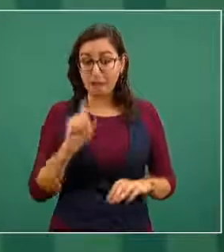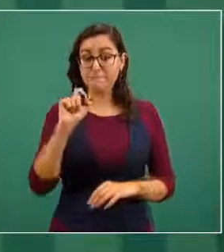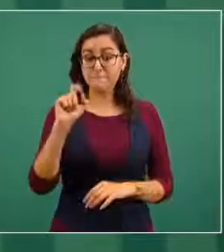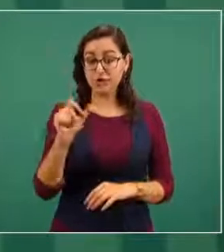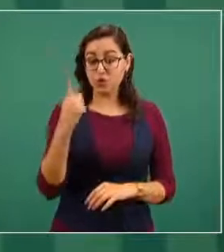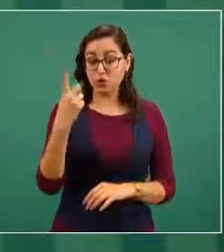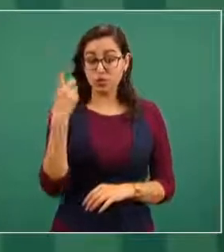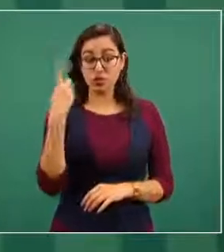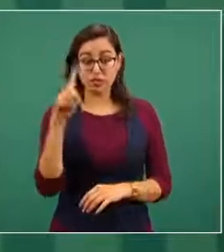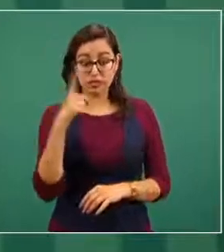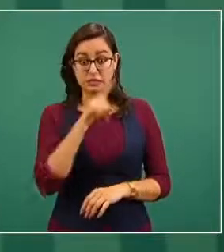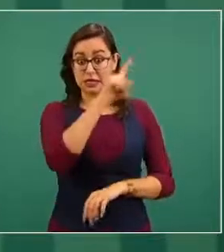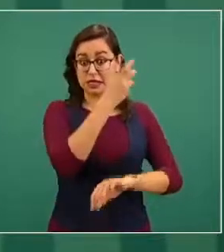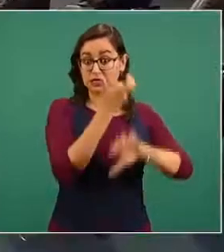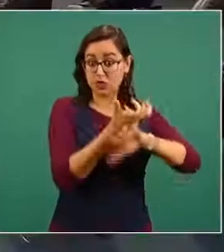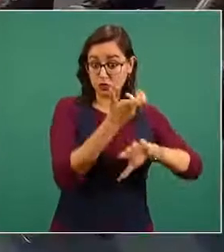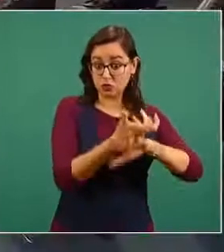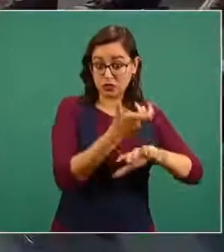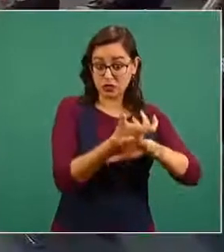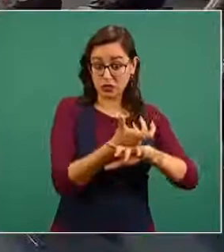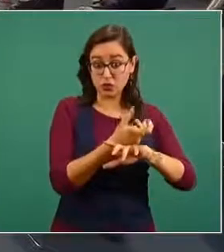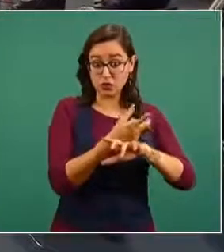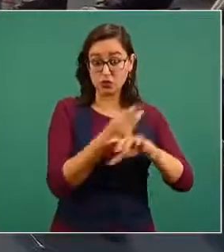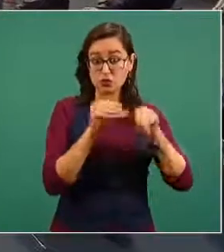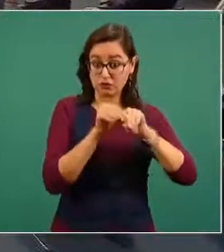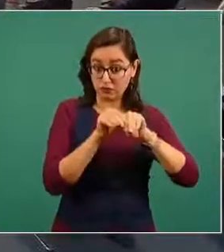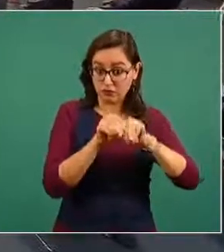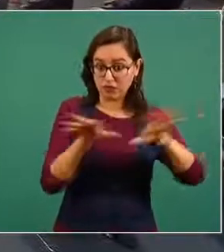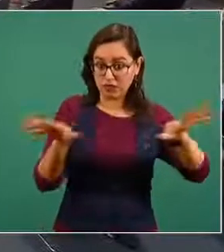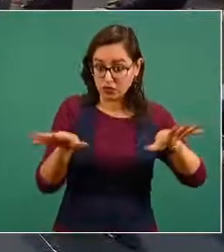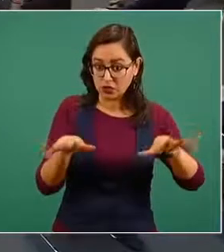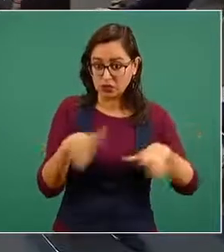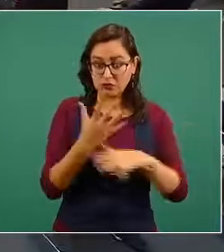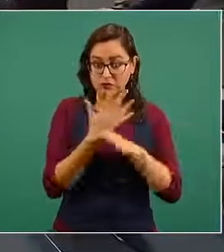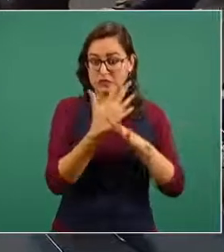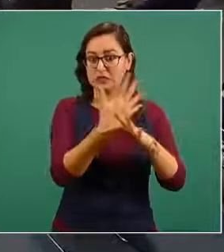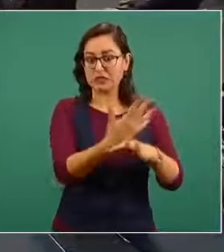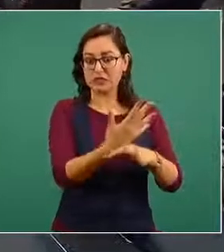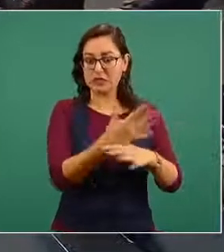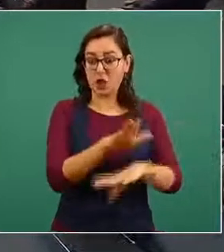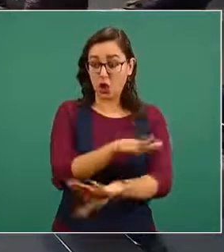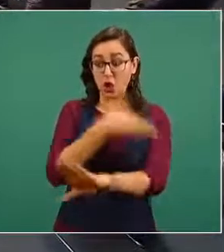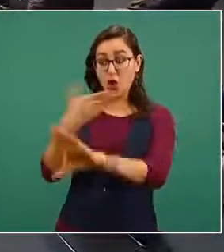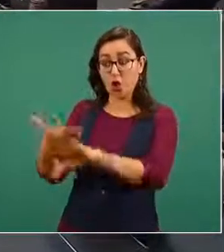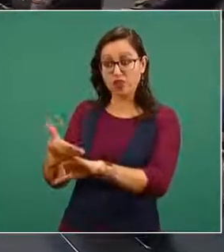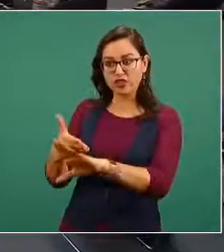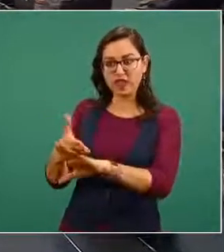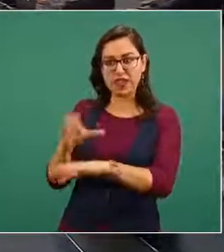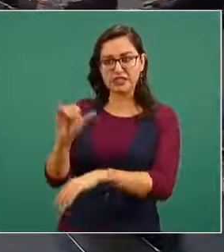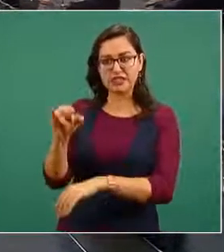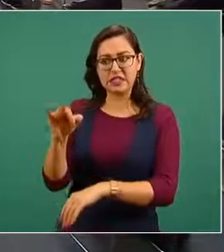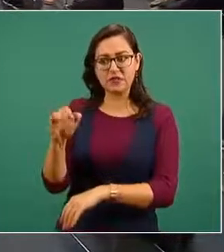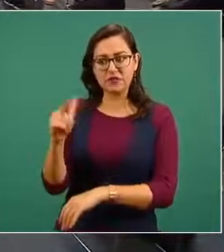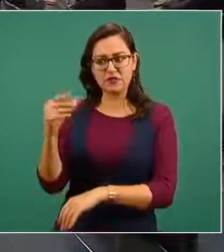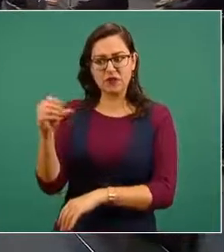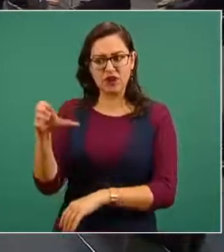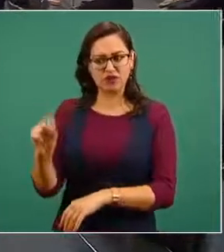diciembre se publicó una nota muy interesante que dice la evidencia en Estados Unidos contra el exsecretario de la Defensa